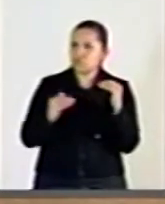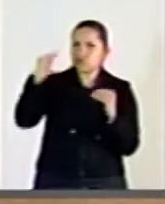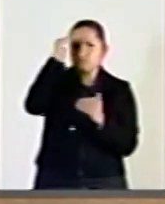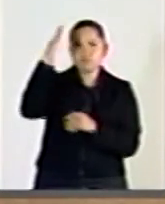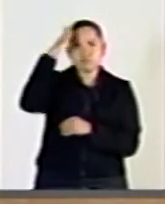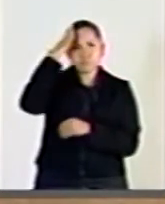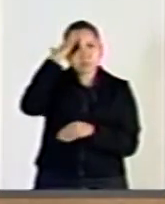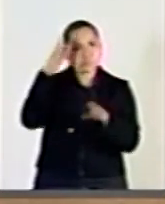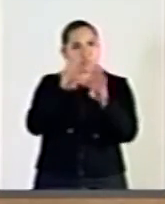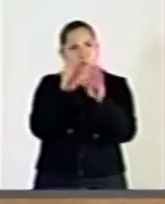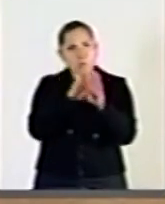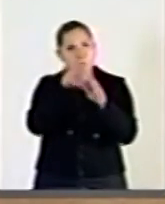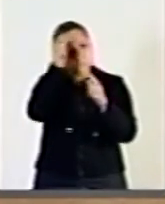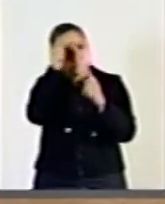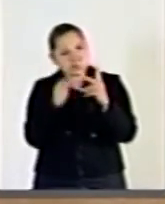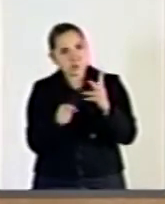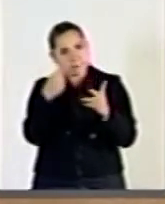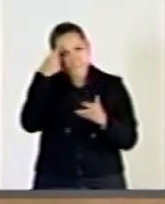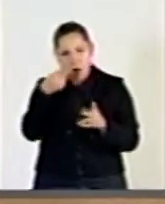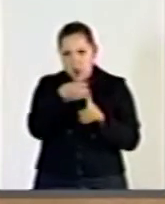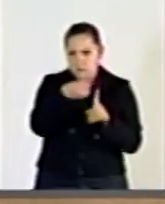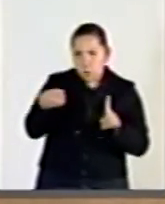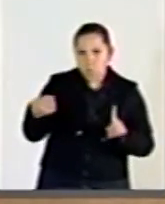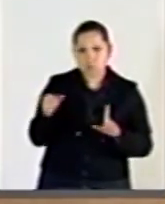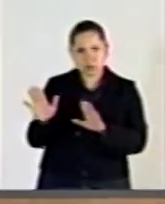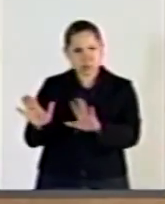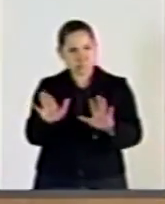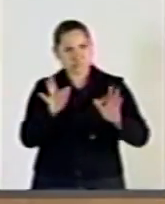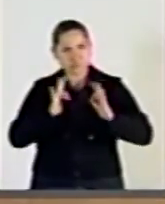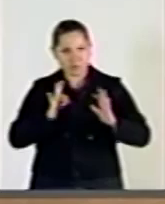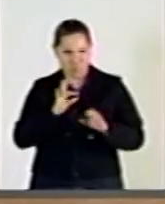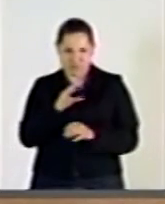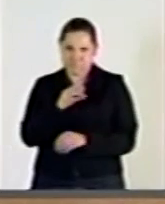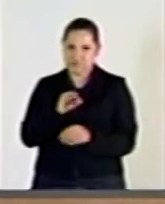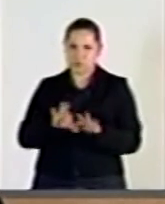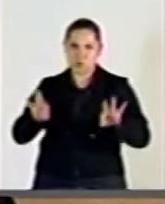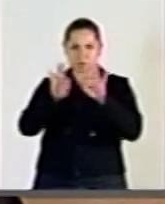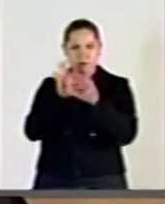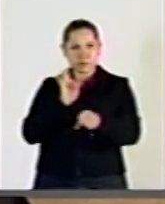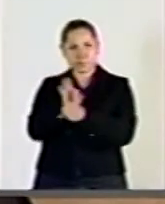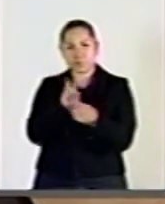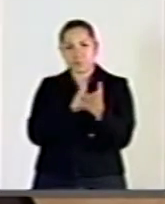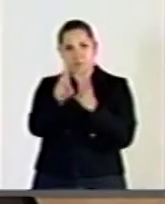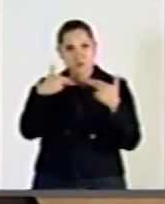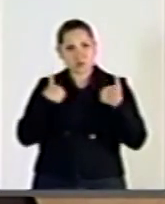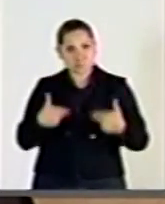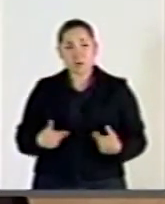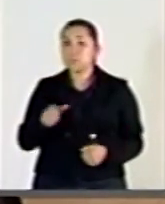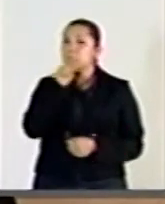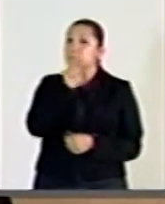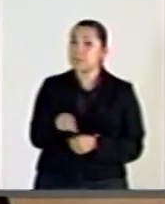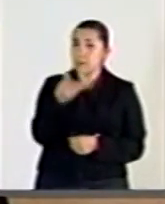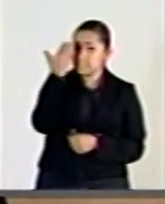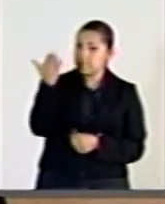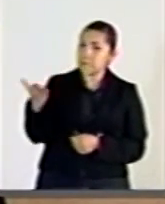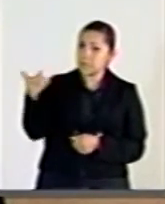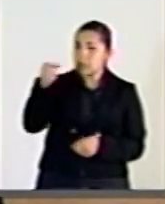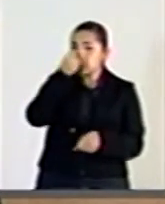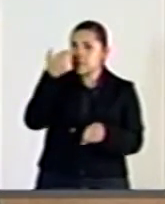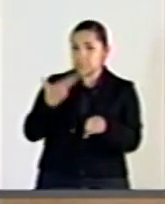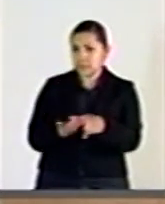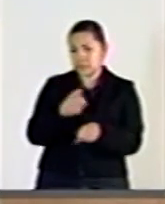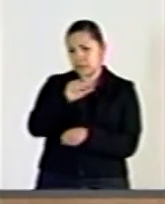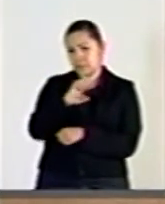de derechos humanos. Exigimos a la Secretaría de Gobernación que mantenga y consolide los